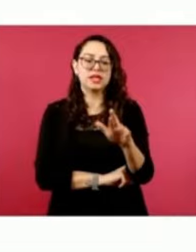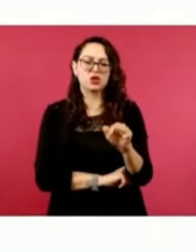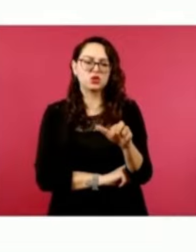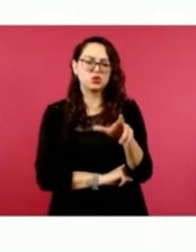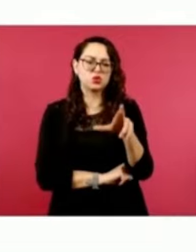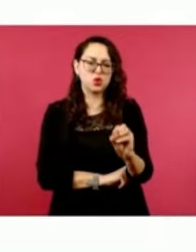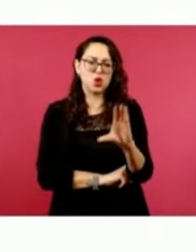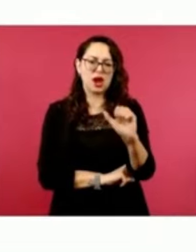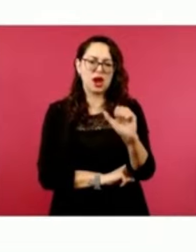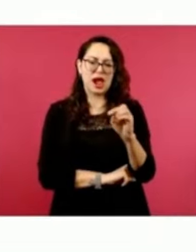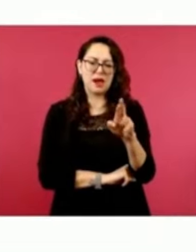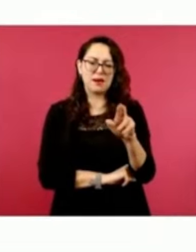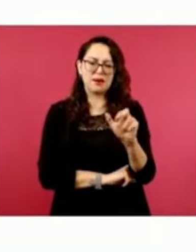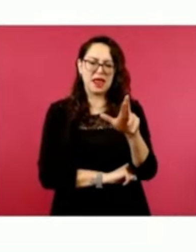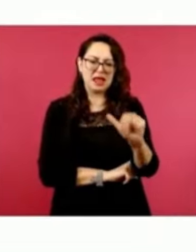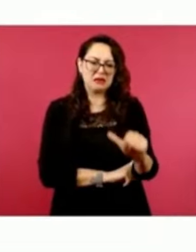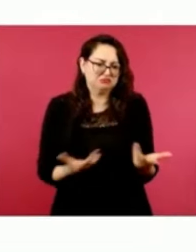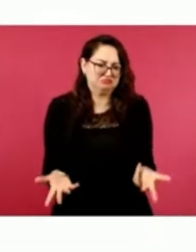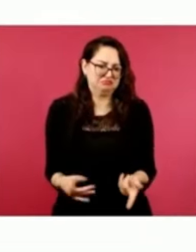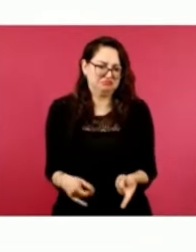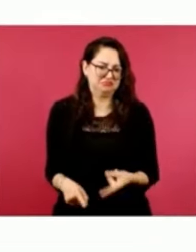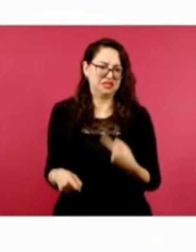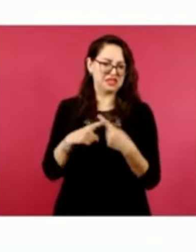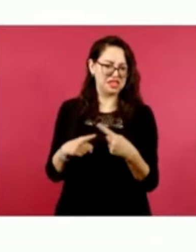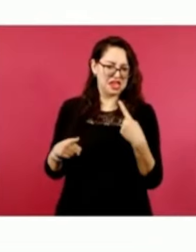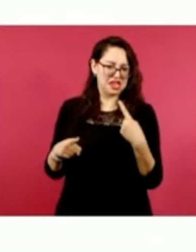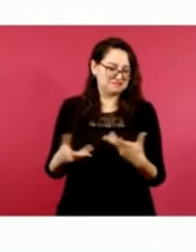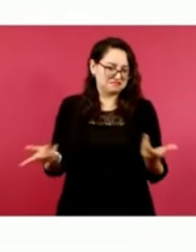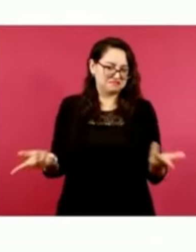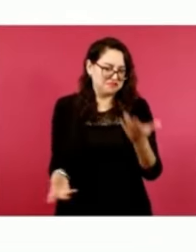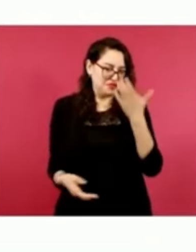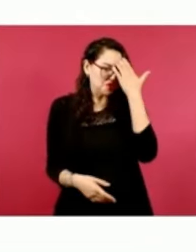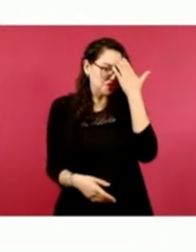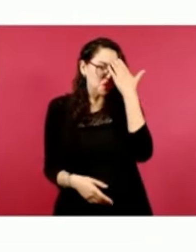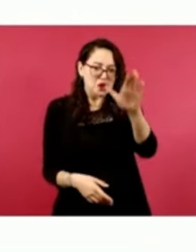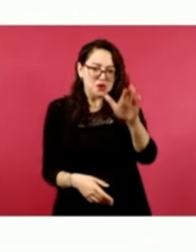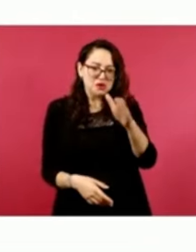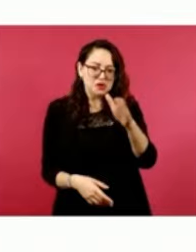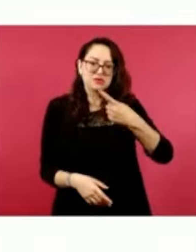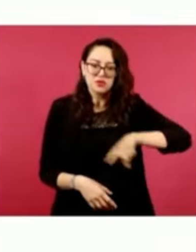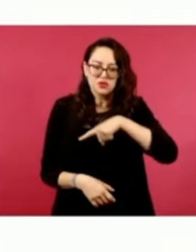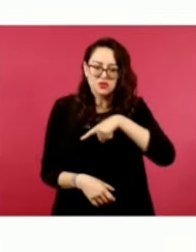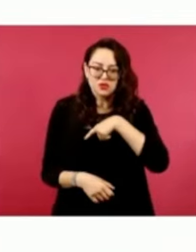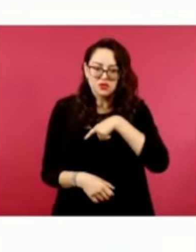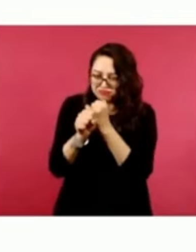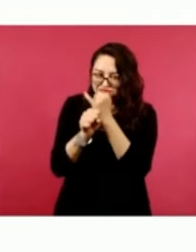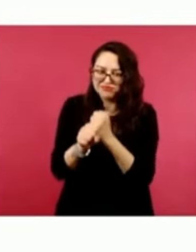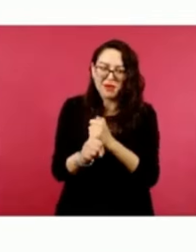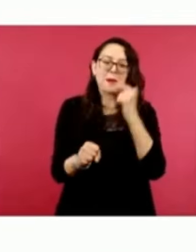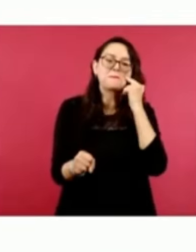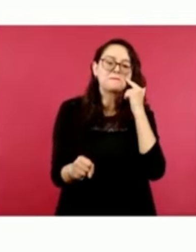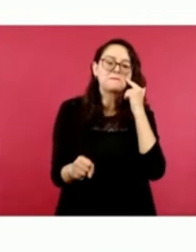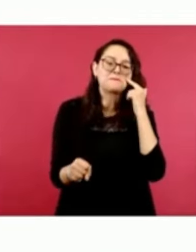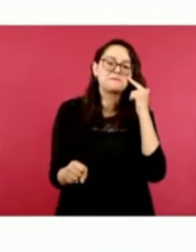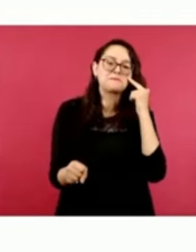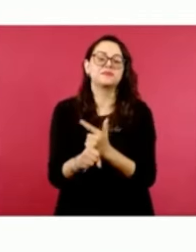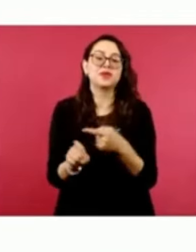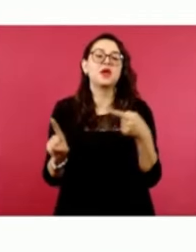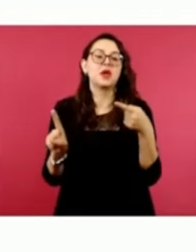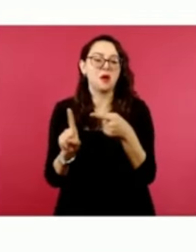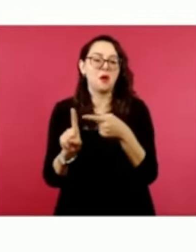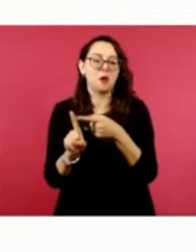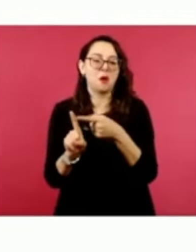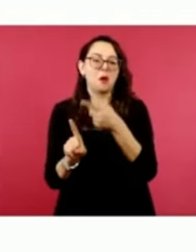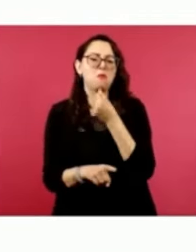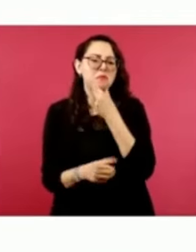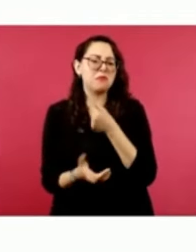Pero ¿quién es esta persona? Su nombre no nos dice nada. No obstante, después de horas de investigación, lo encontramos. Jesús Arturo Contla Cabrera es un